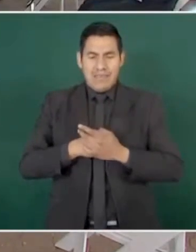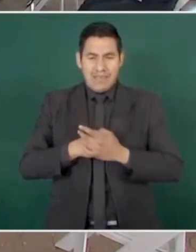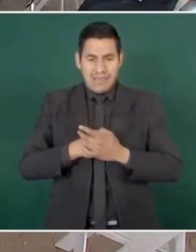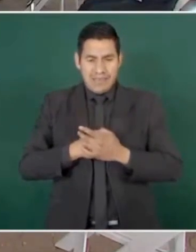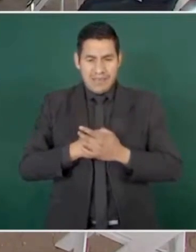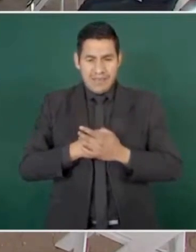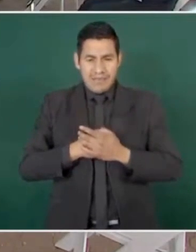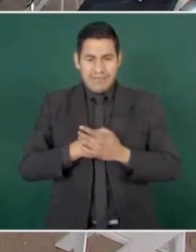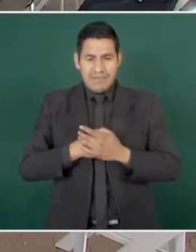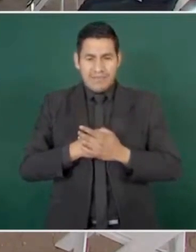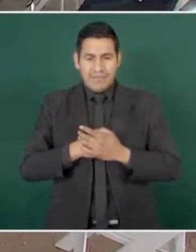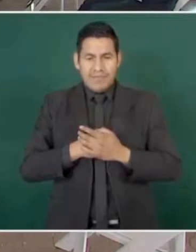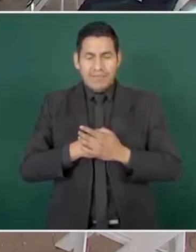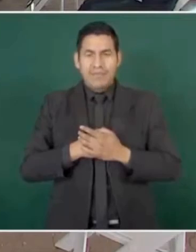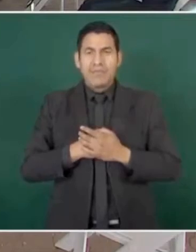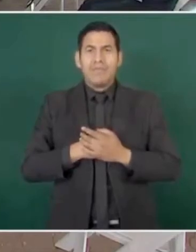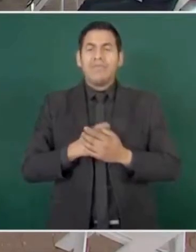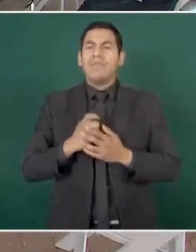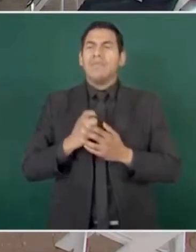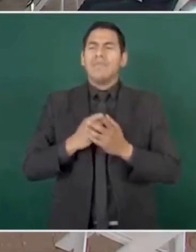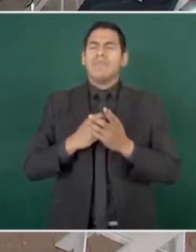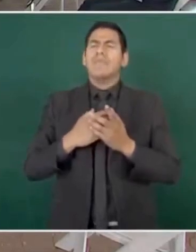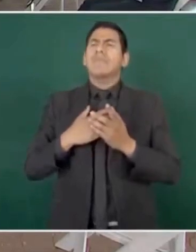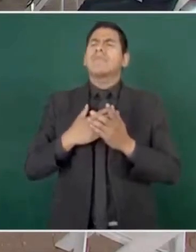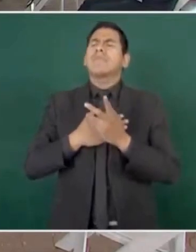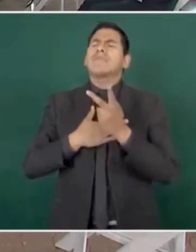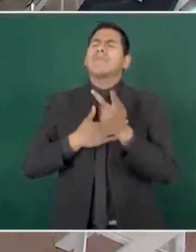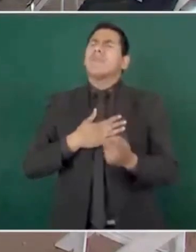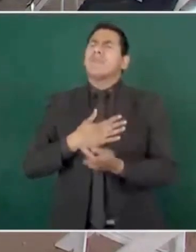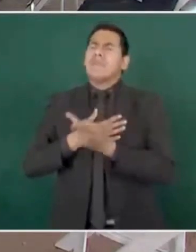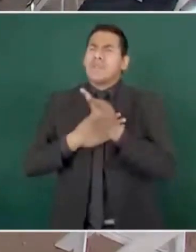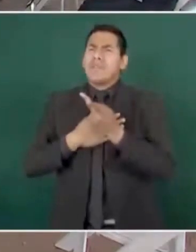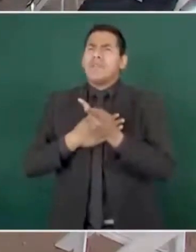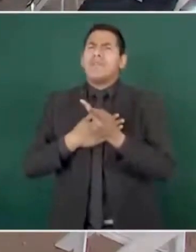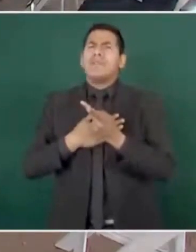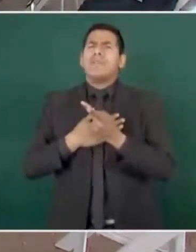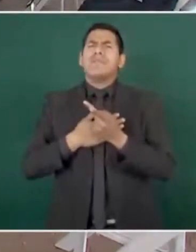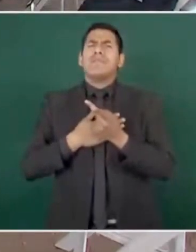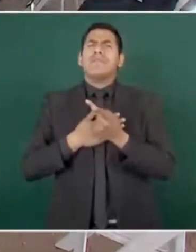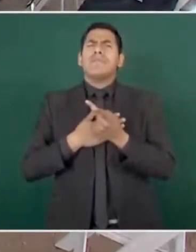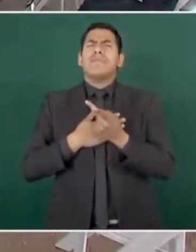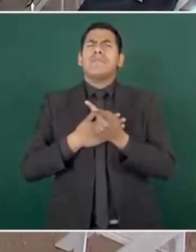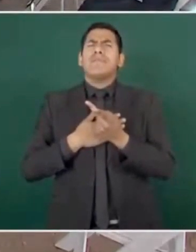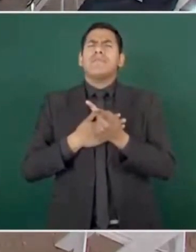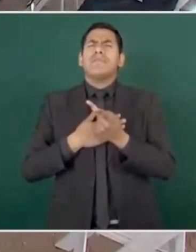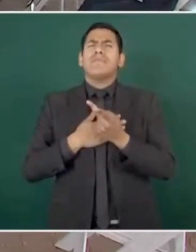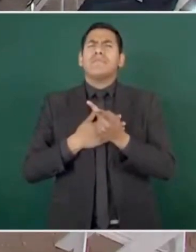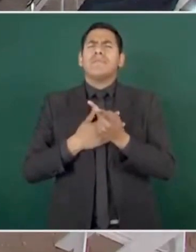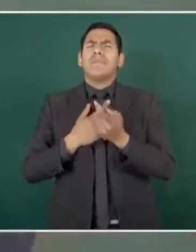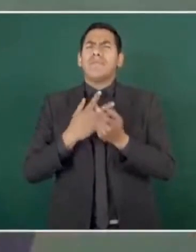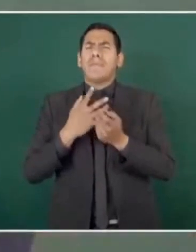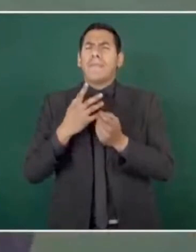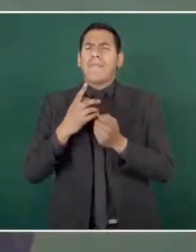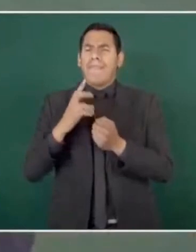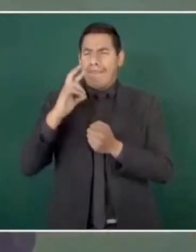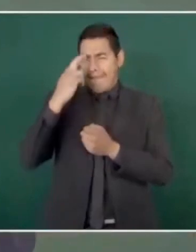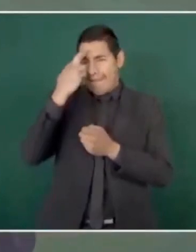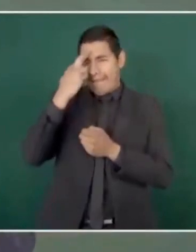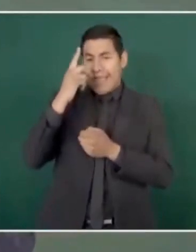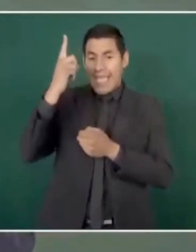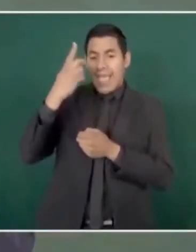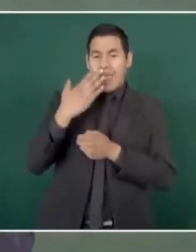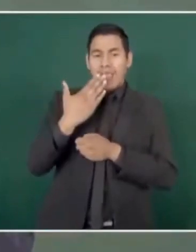¿Qué significa el que se está construyendo la planta solar